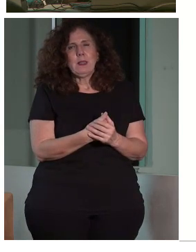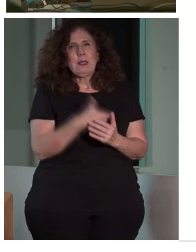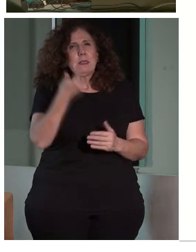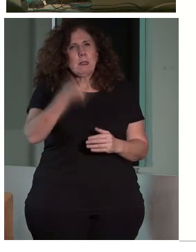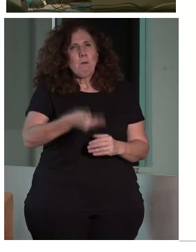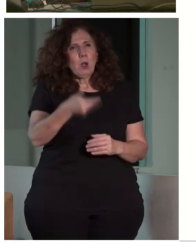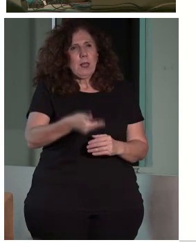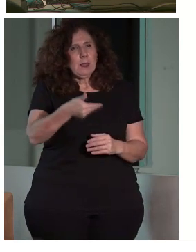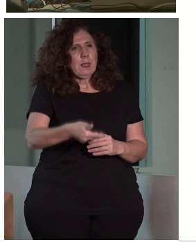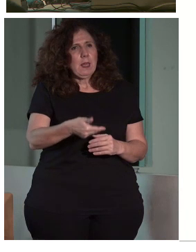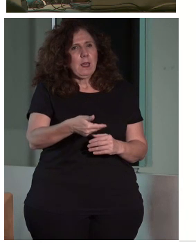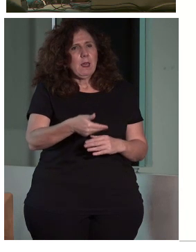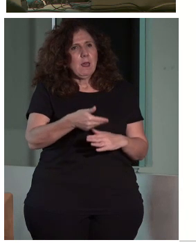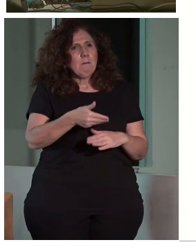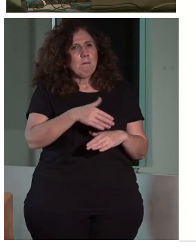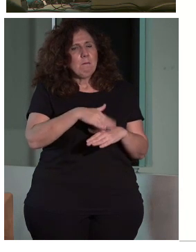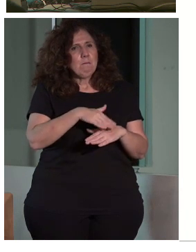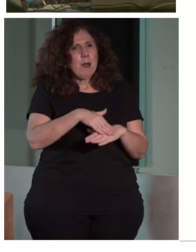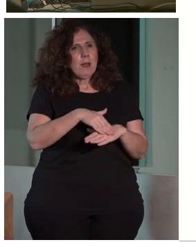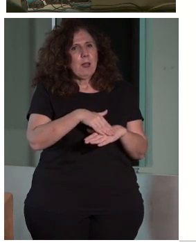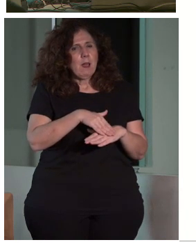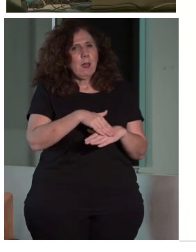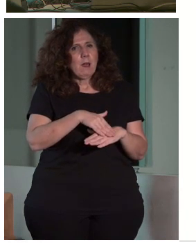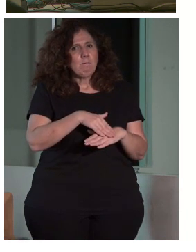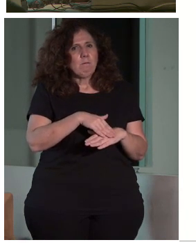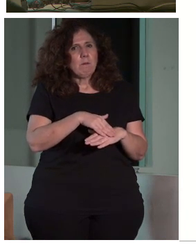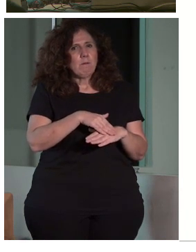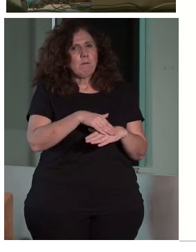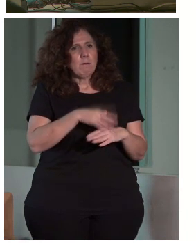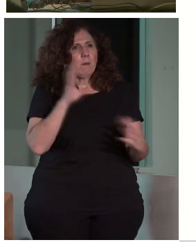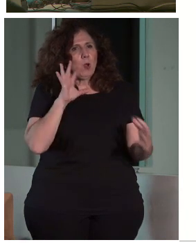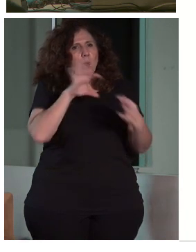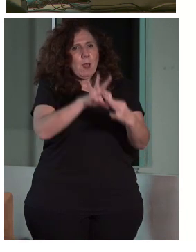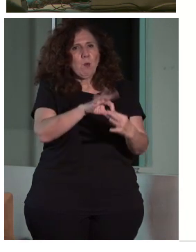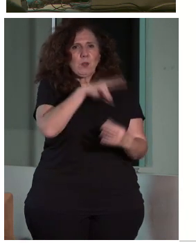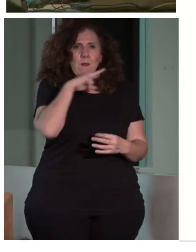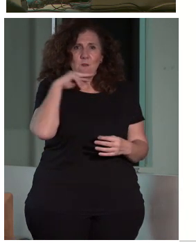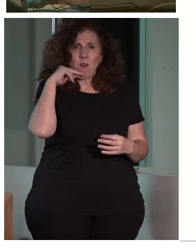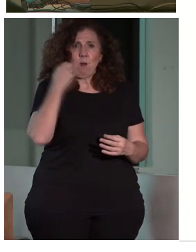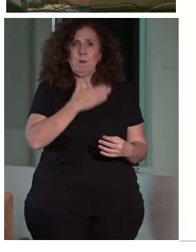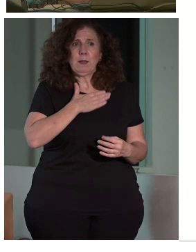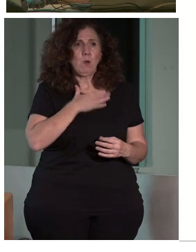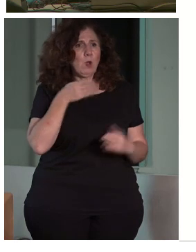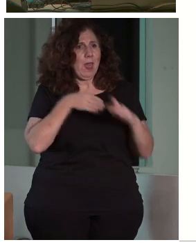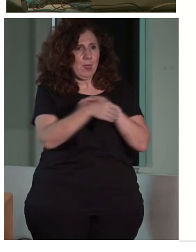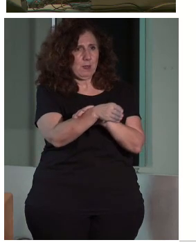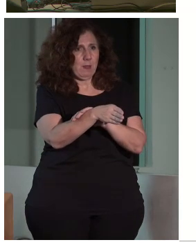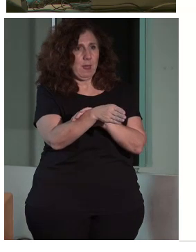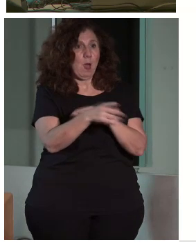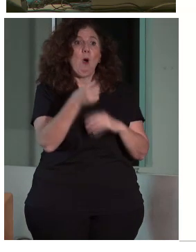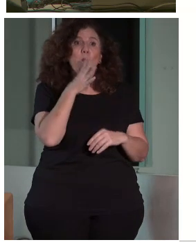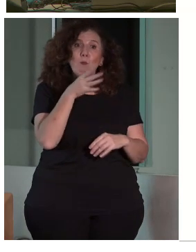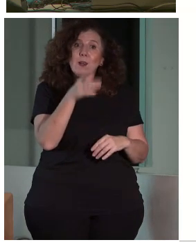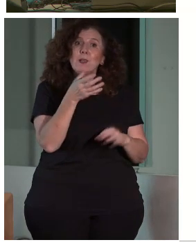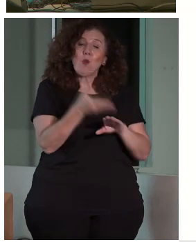importante a la hora de ponerlo en valor con la accesibilidad. ¿De acuerdo? Y entonces, en esa evaluación y